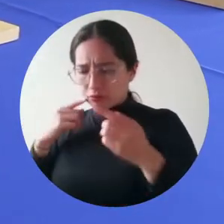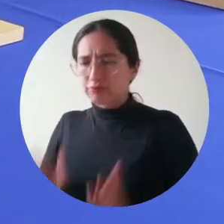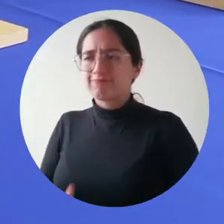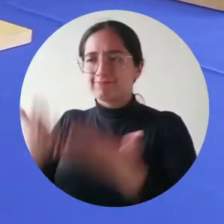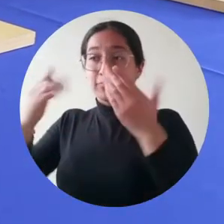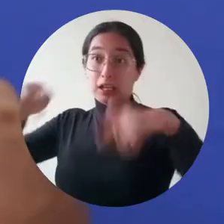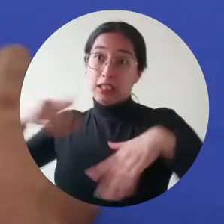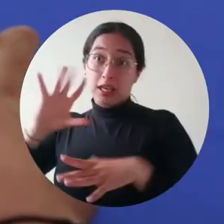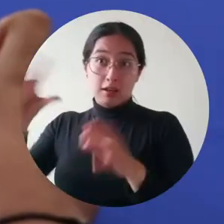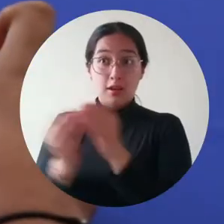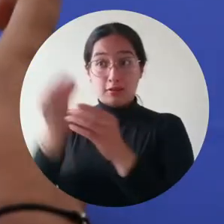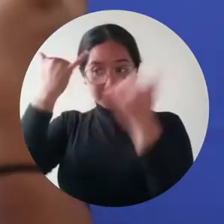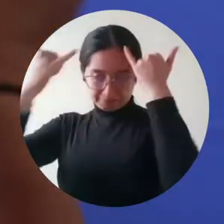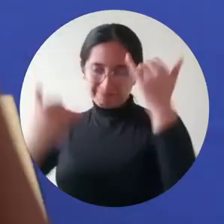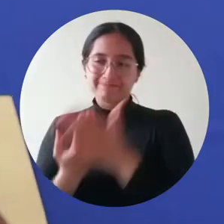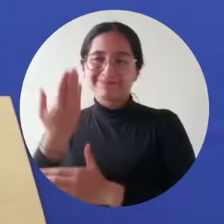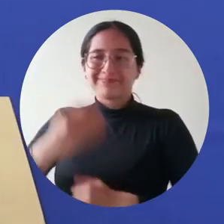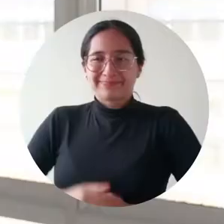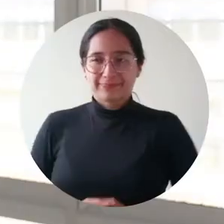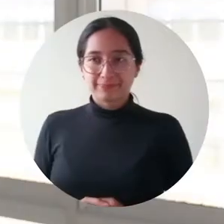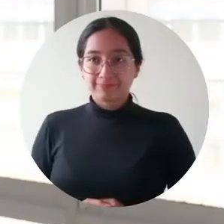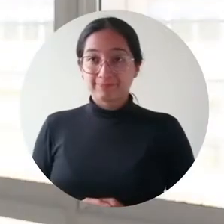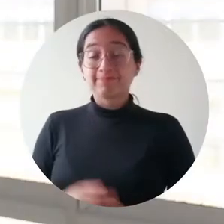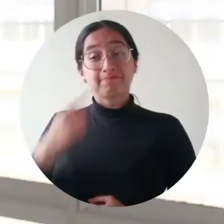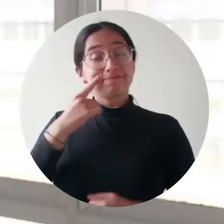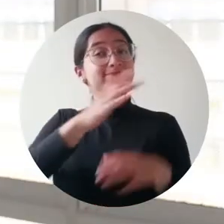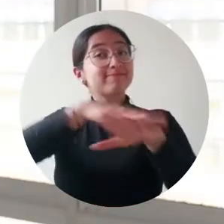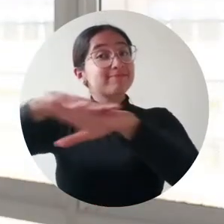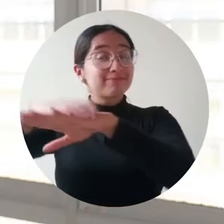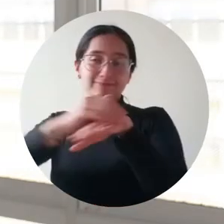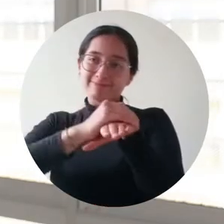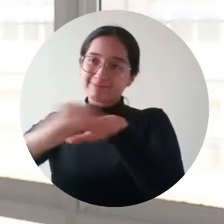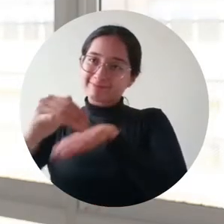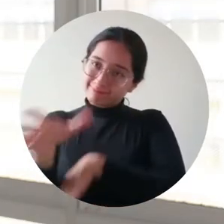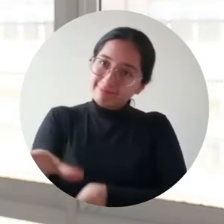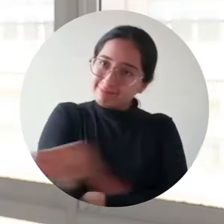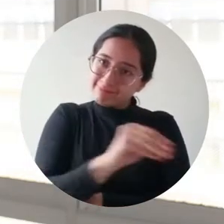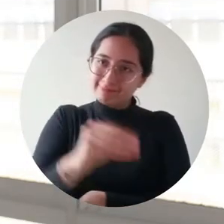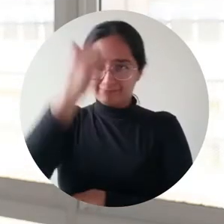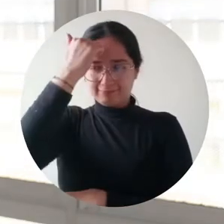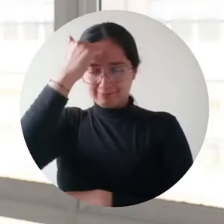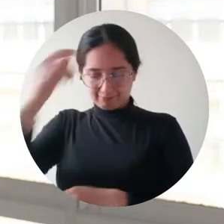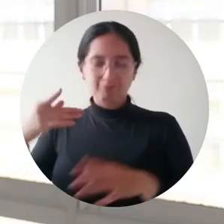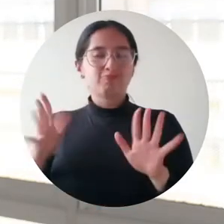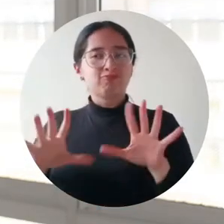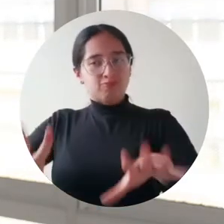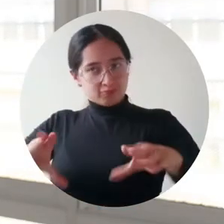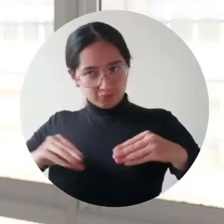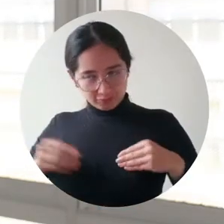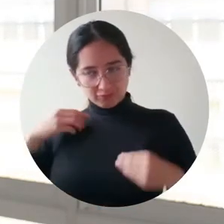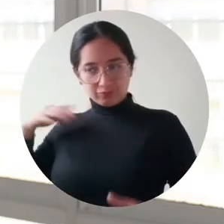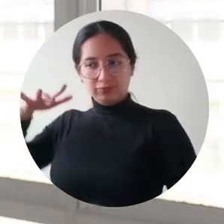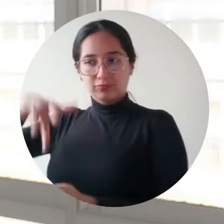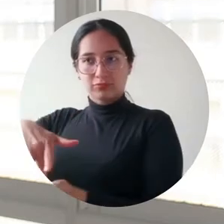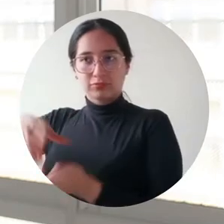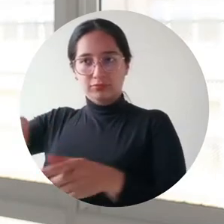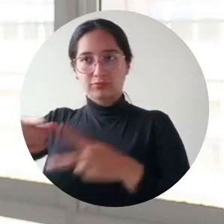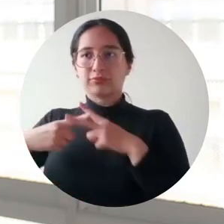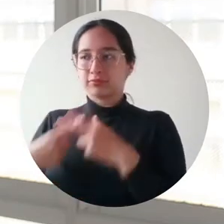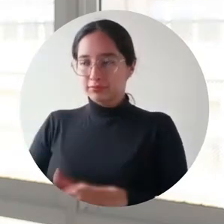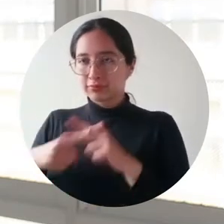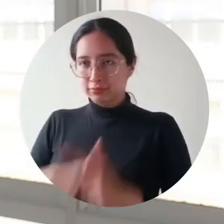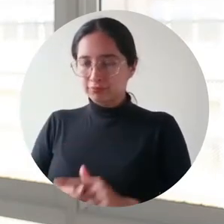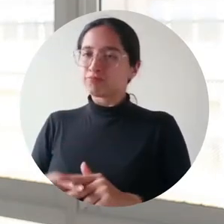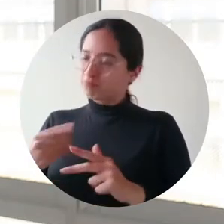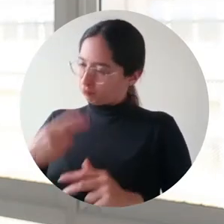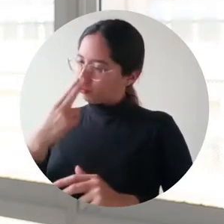superior aún más incluyente e innovadora. Queremos invitar a todos los docentes a que se comprometan a la asistencia a estos talleres que están